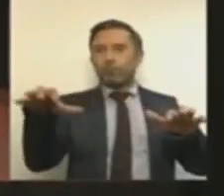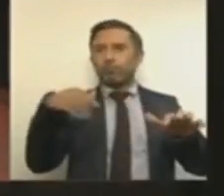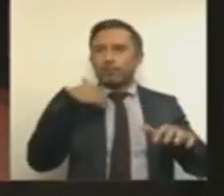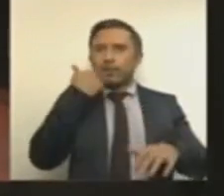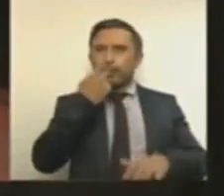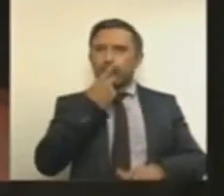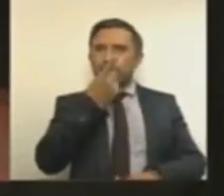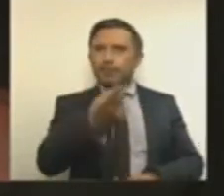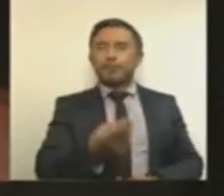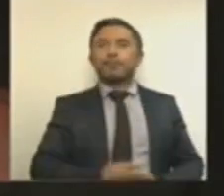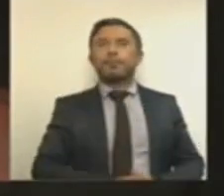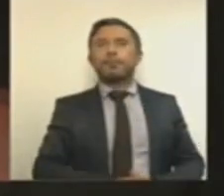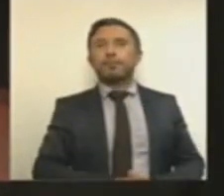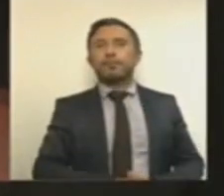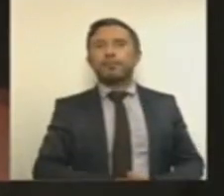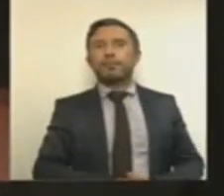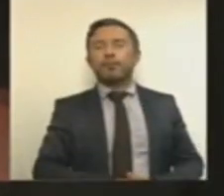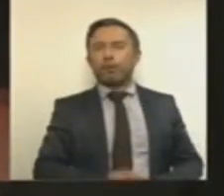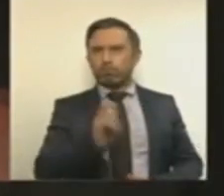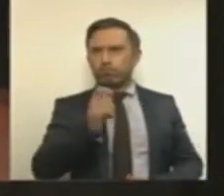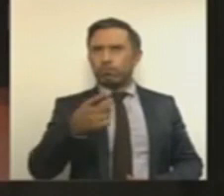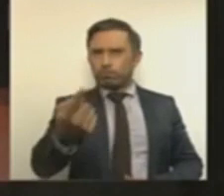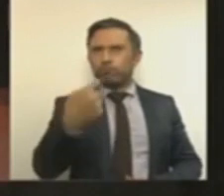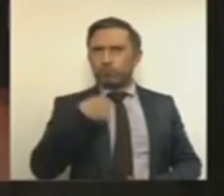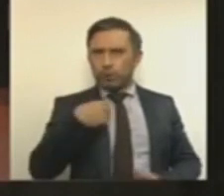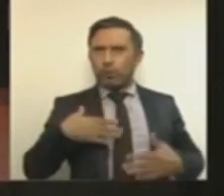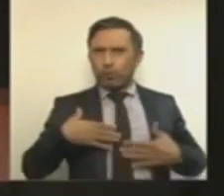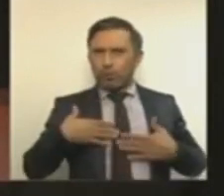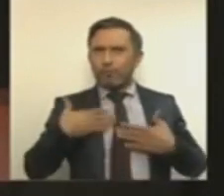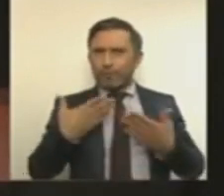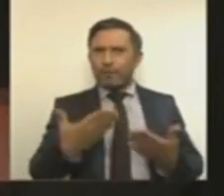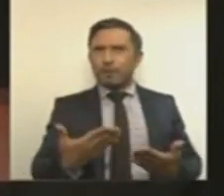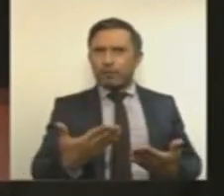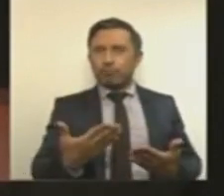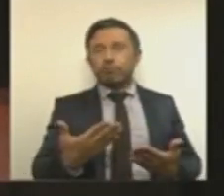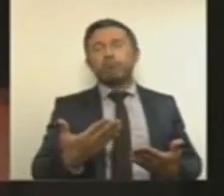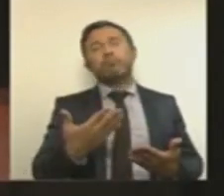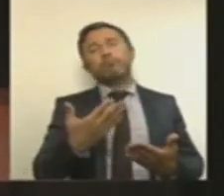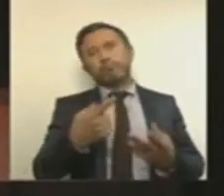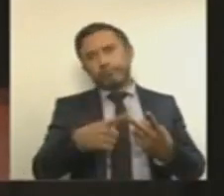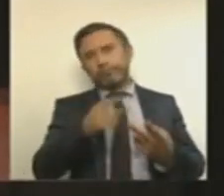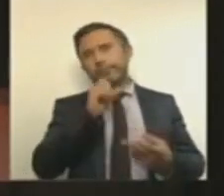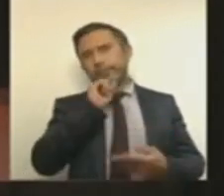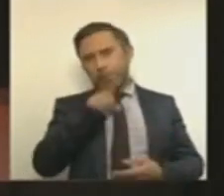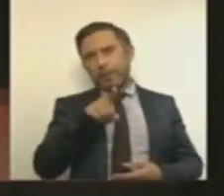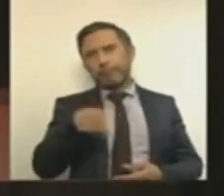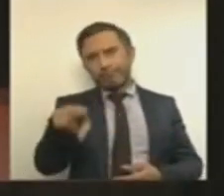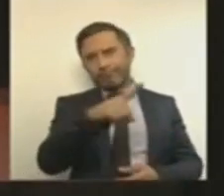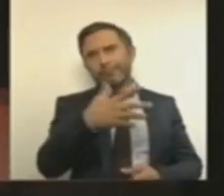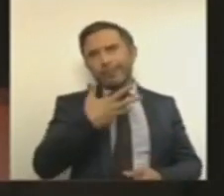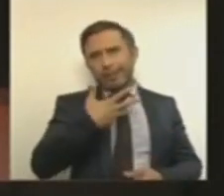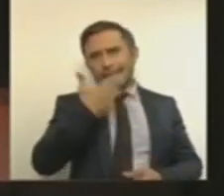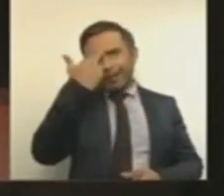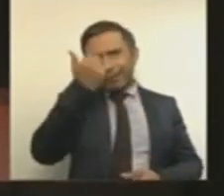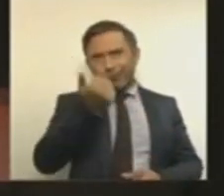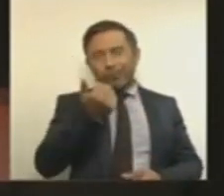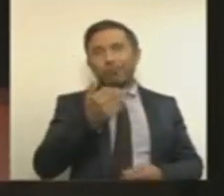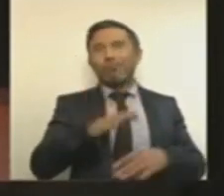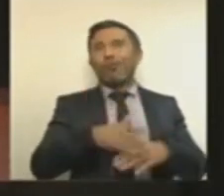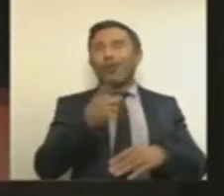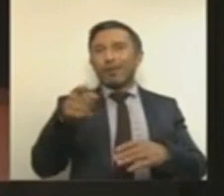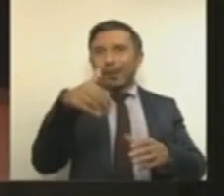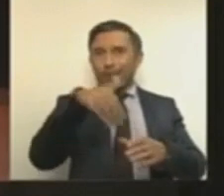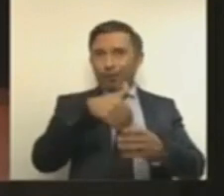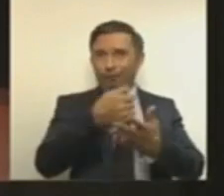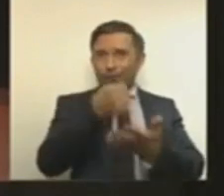que tengan confianza, pero que también tienen razón, porque la desaparición de este fondo